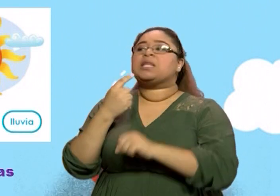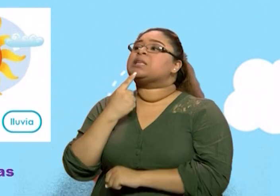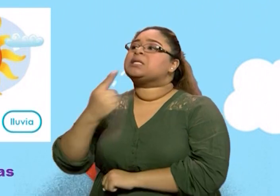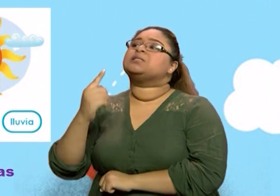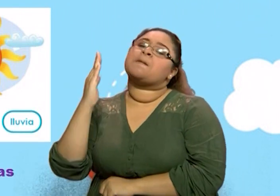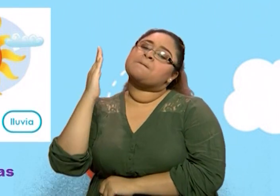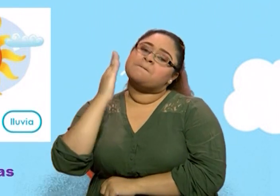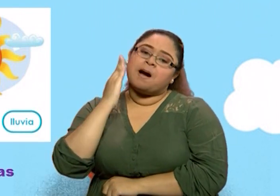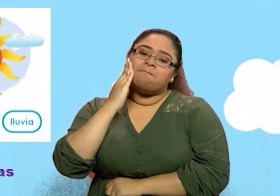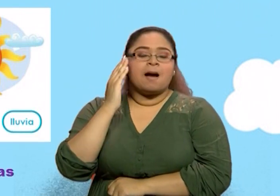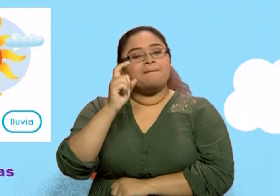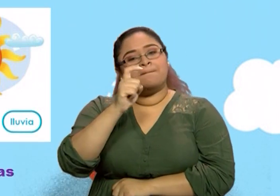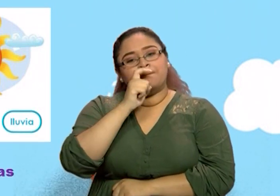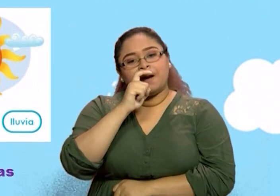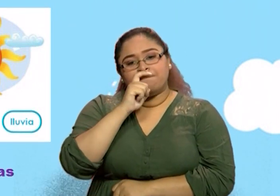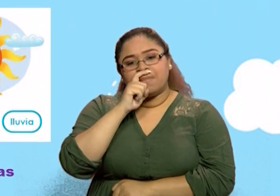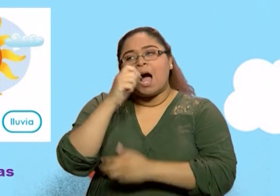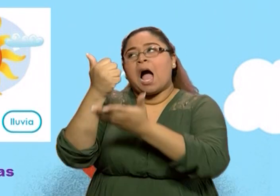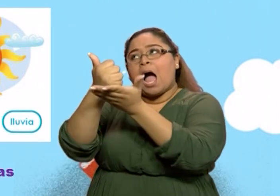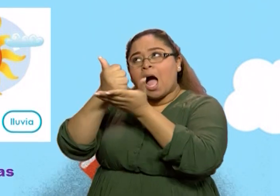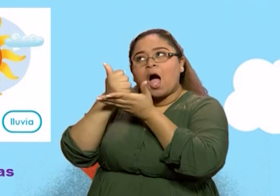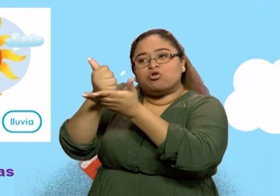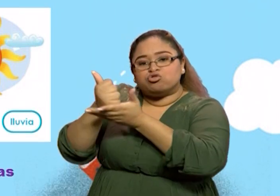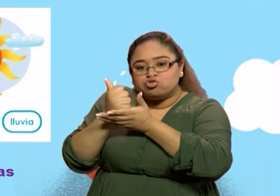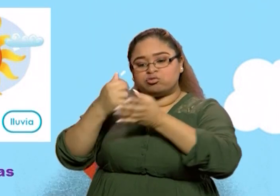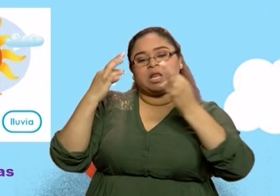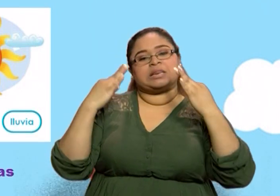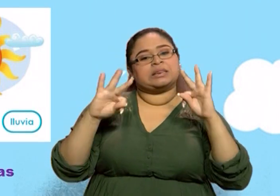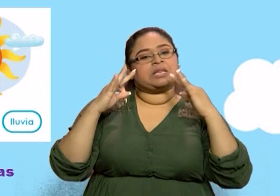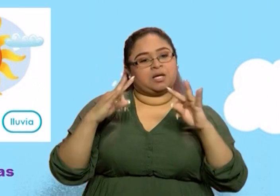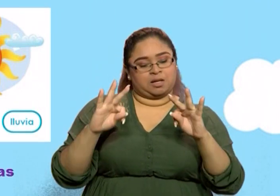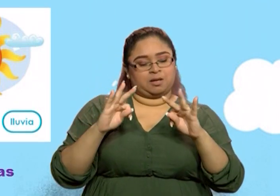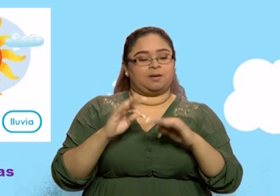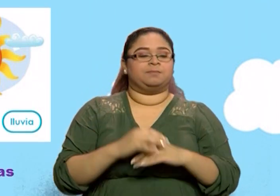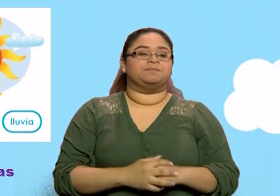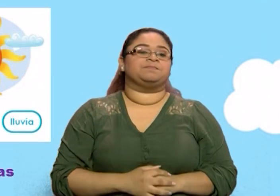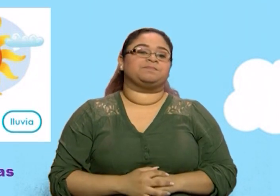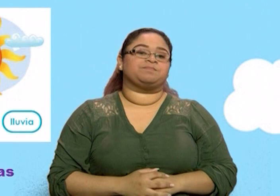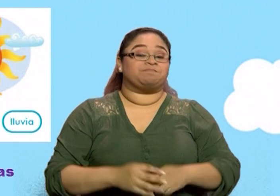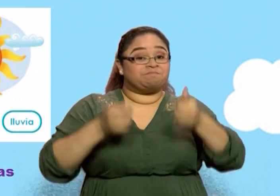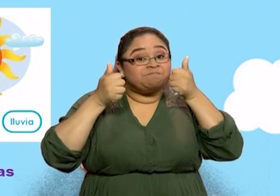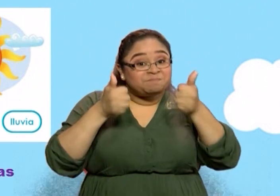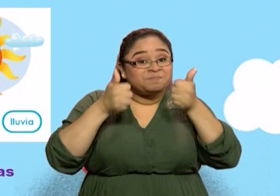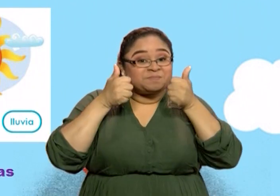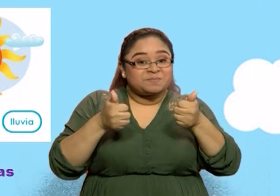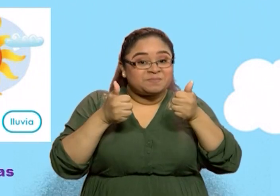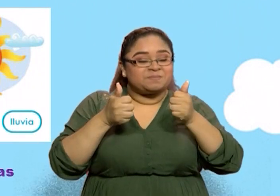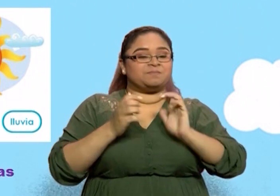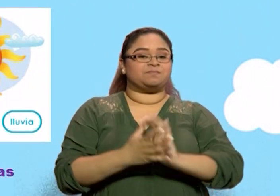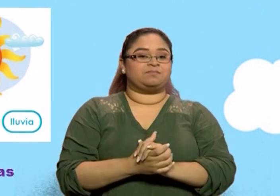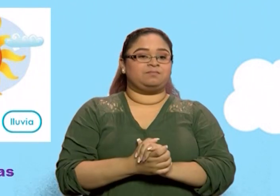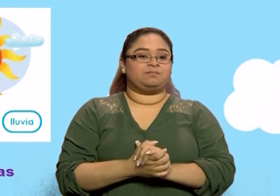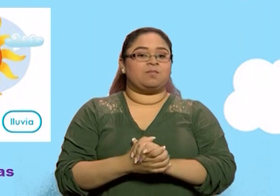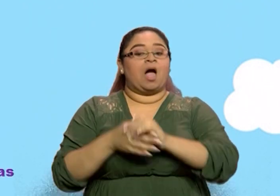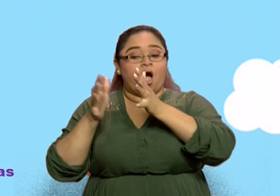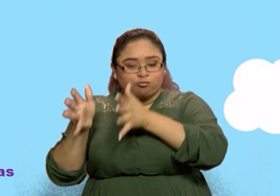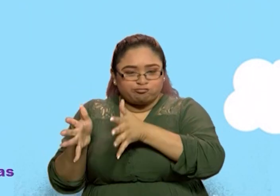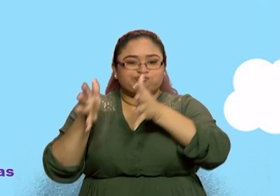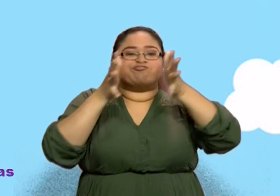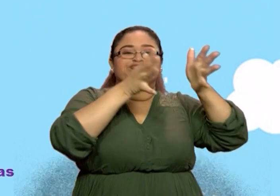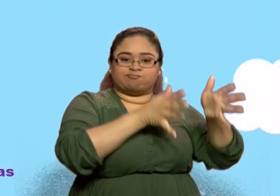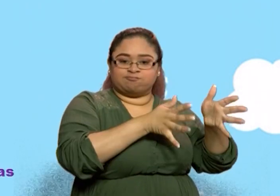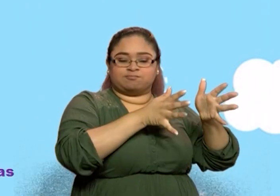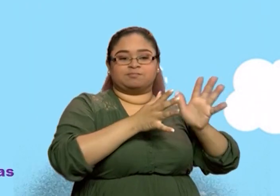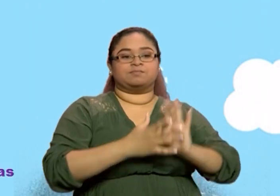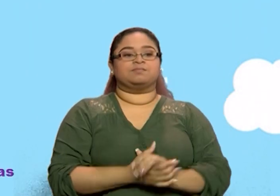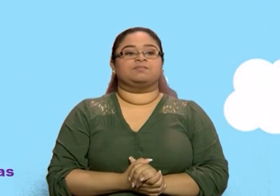entonces practicar la lectura del nombre de estos fenómenos atmosféricos. Muy bien. Tenemos otra actividad para